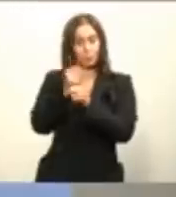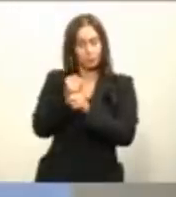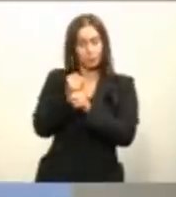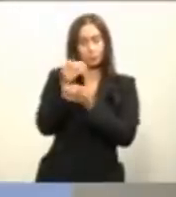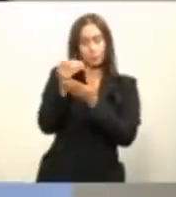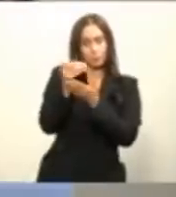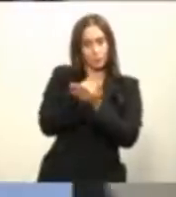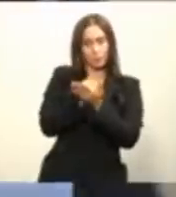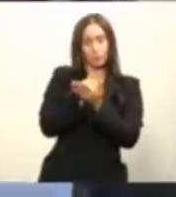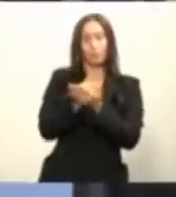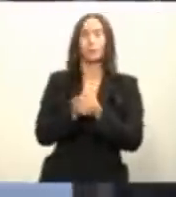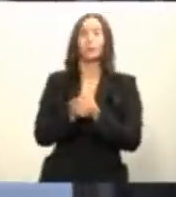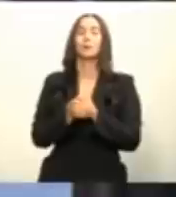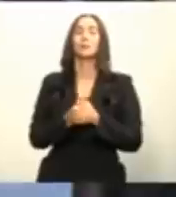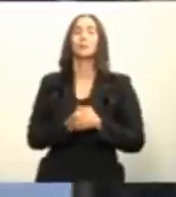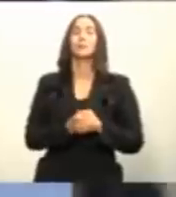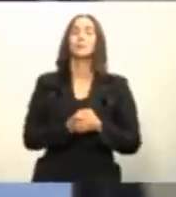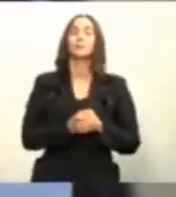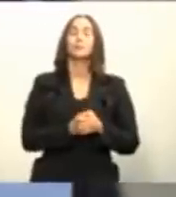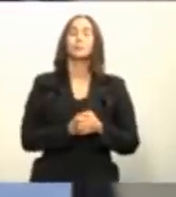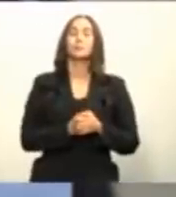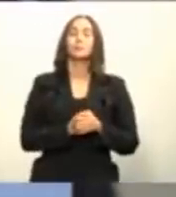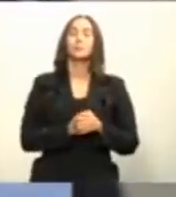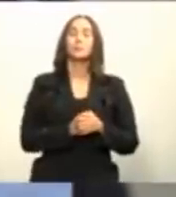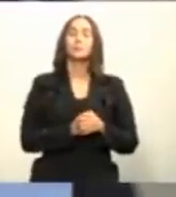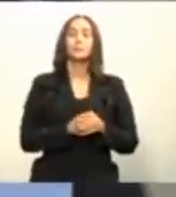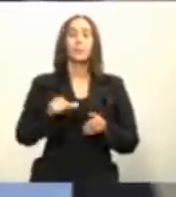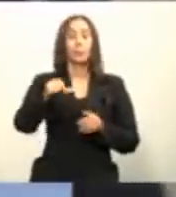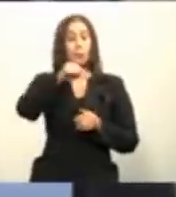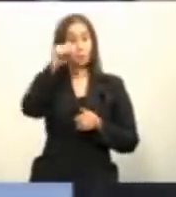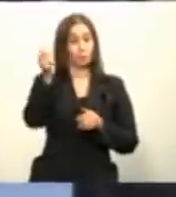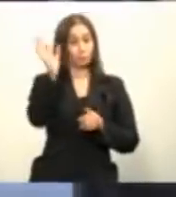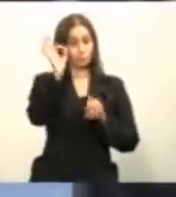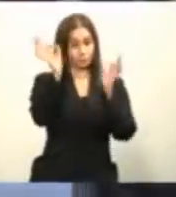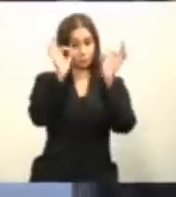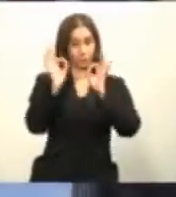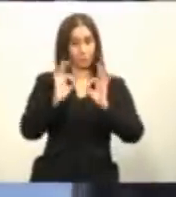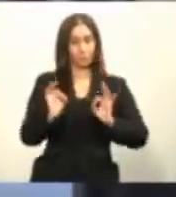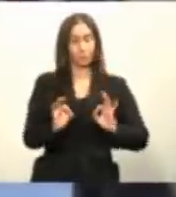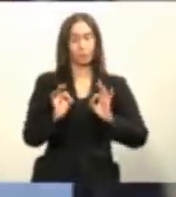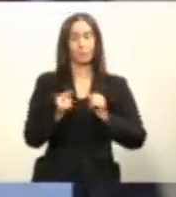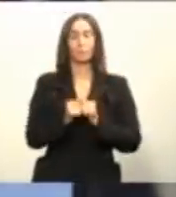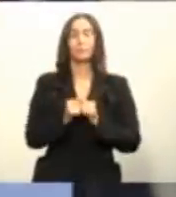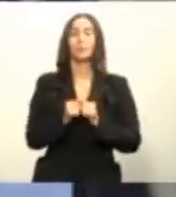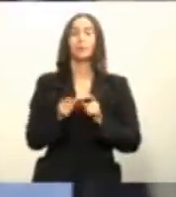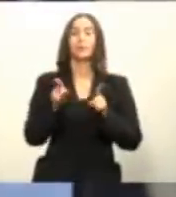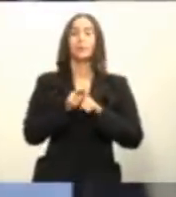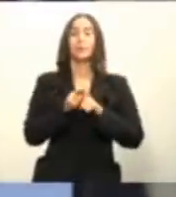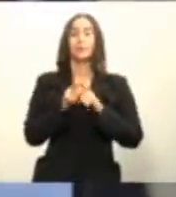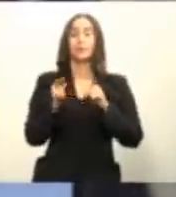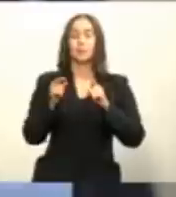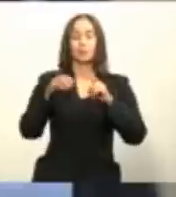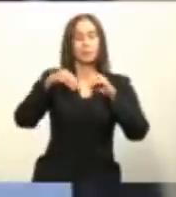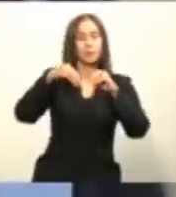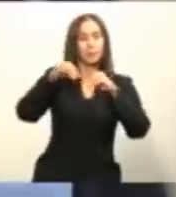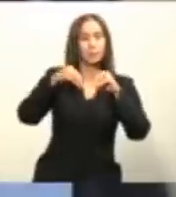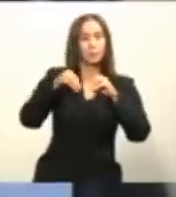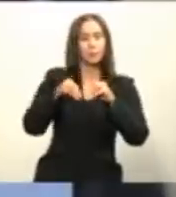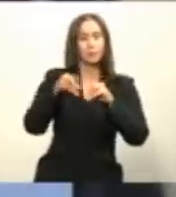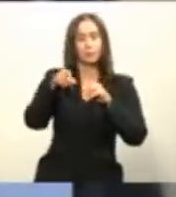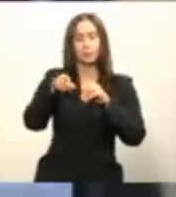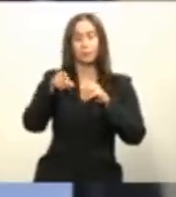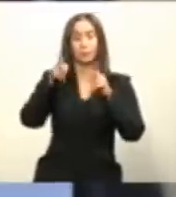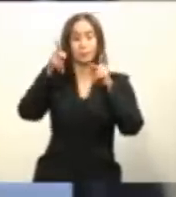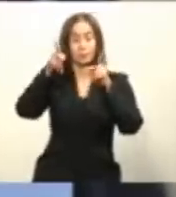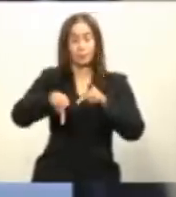programados y las facilidades de los trámites por otro lado la el balance de la de la oferta a través de clientes